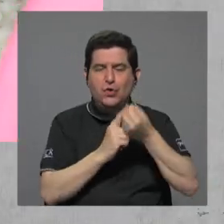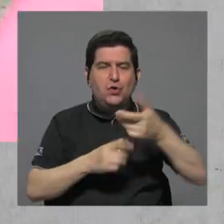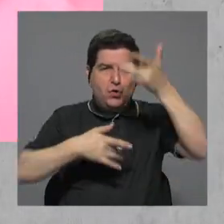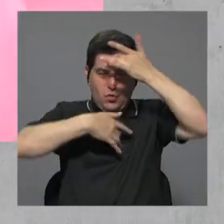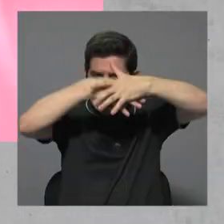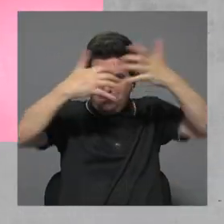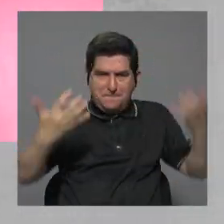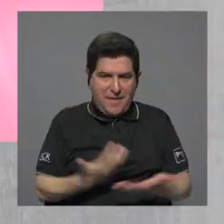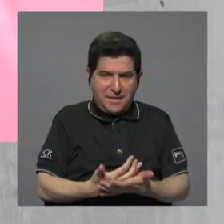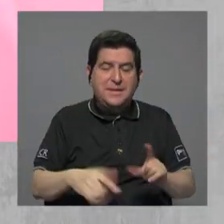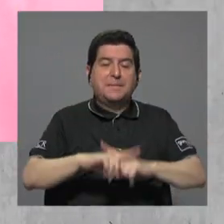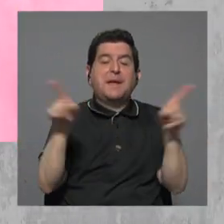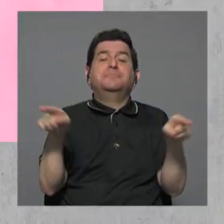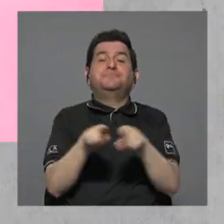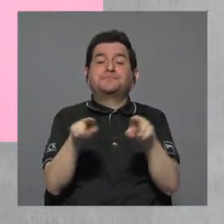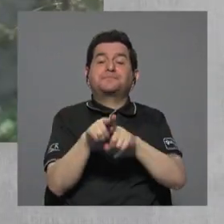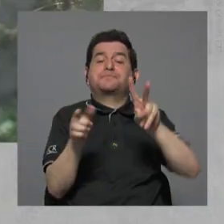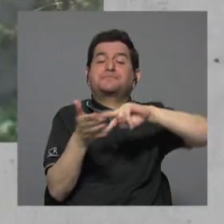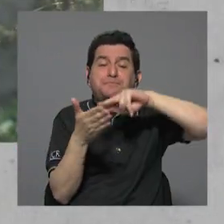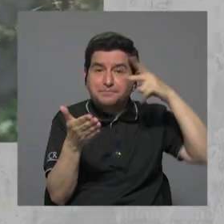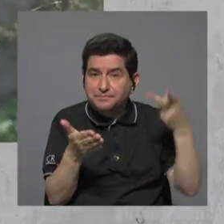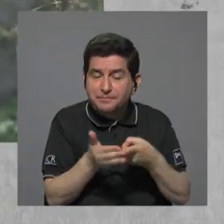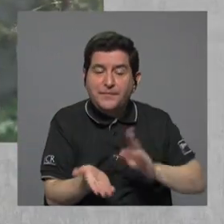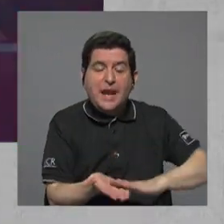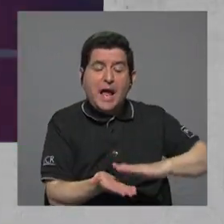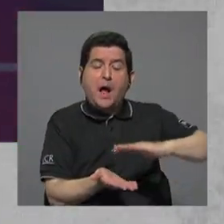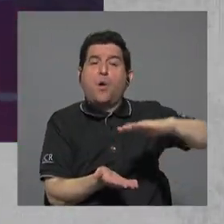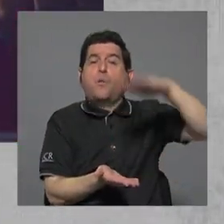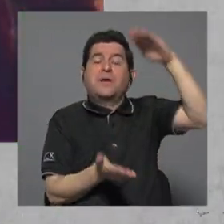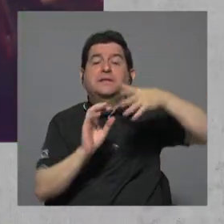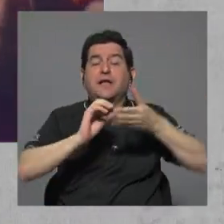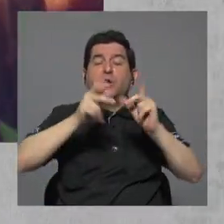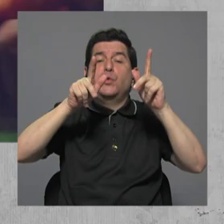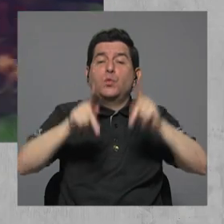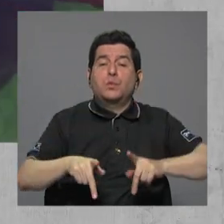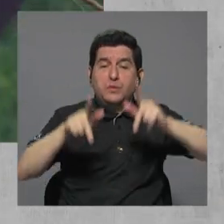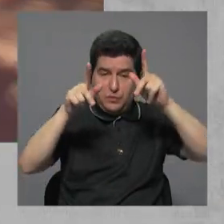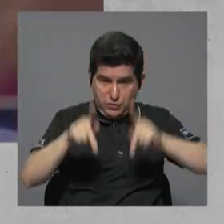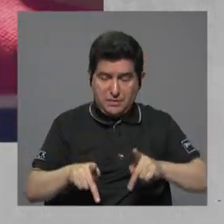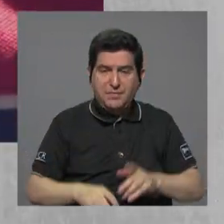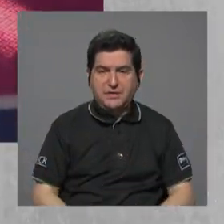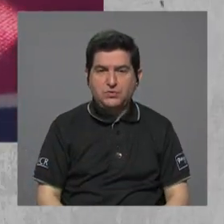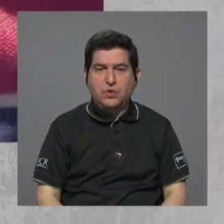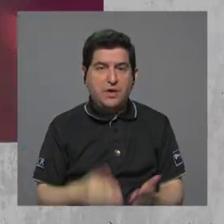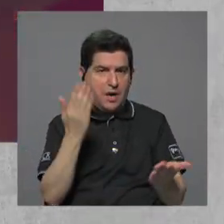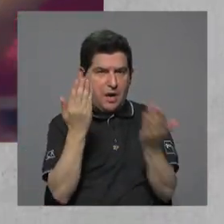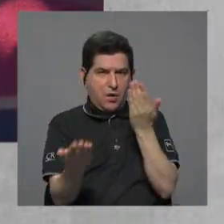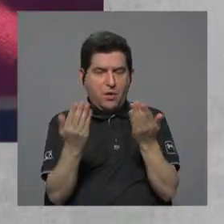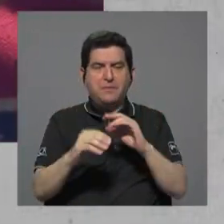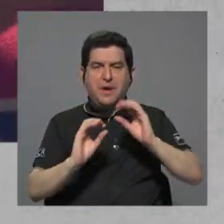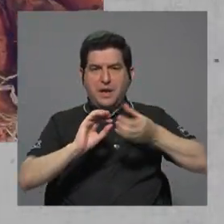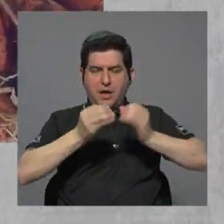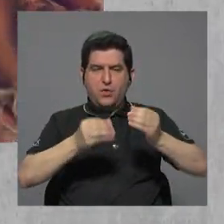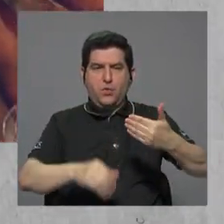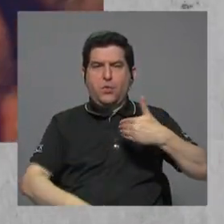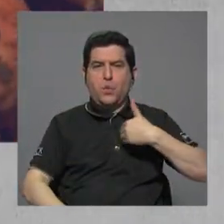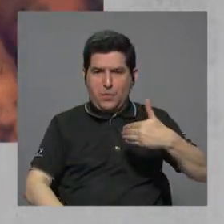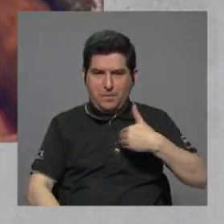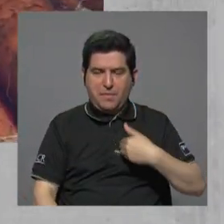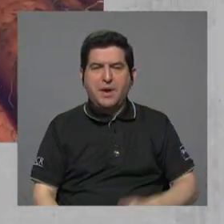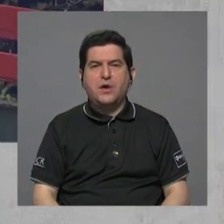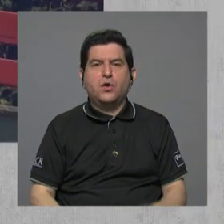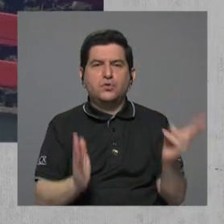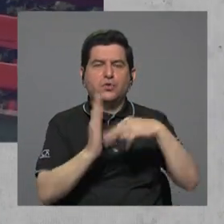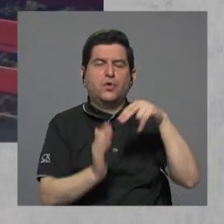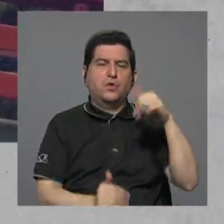pandemia, pero además significa que ha incrementado la cantidad de personas, si se compara con el promedio que hubo entre